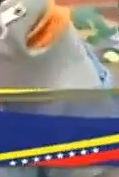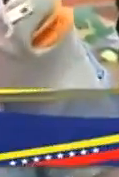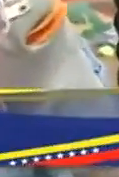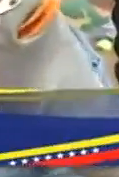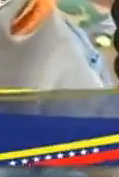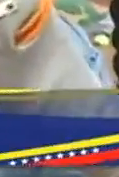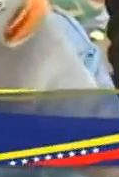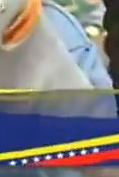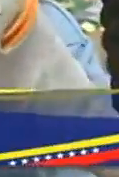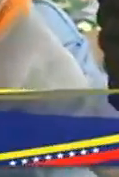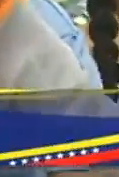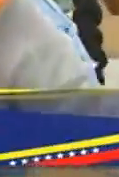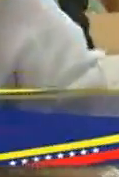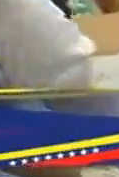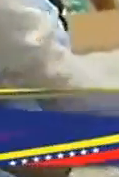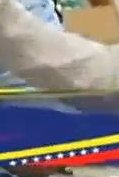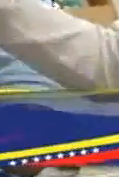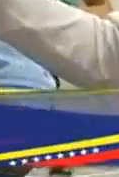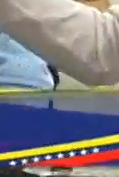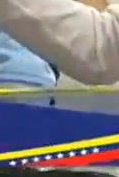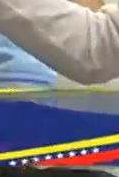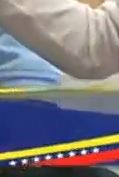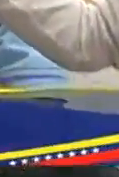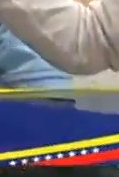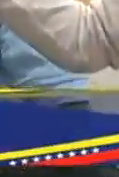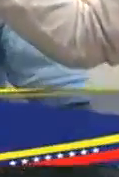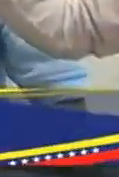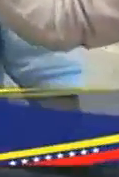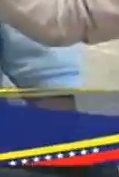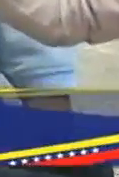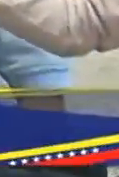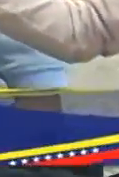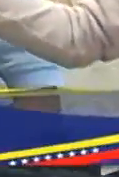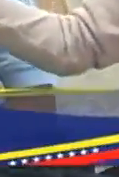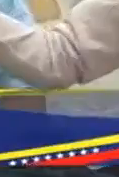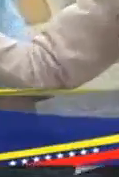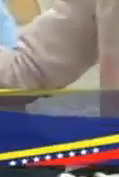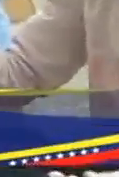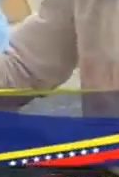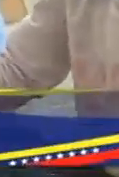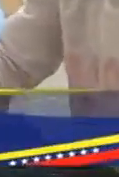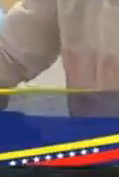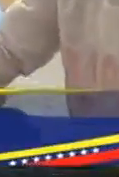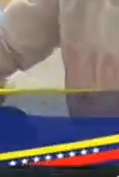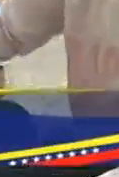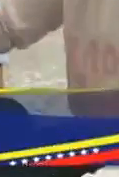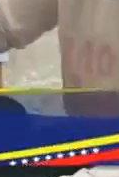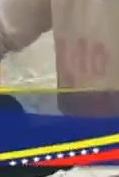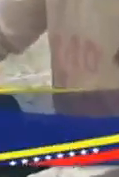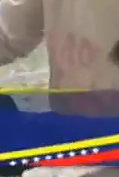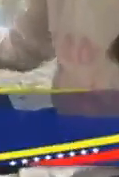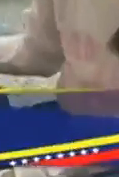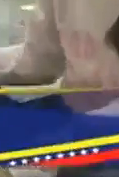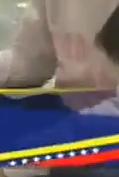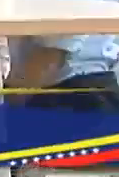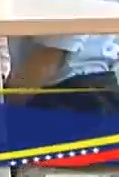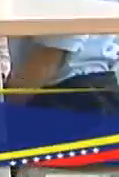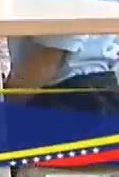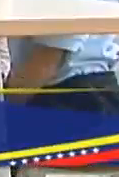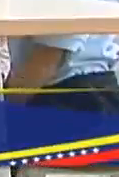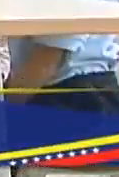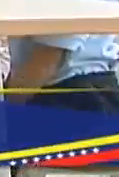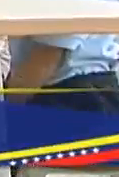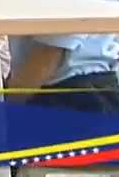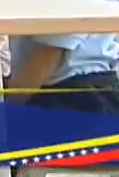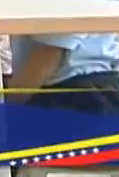de mantener a los muchachos vacunados y esto ha obtenido un buen efecto realmente ha sido importante la